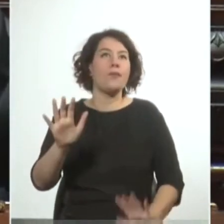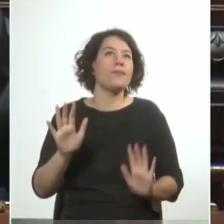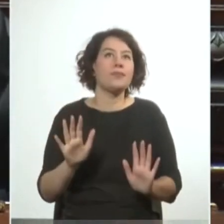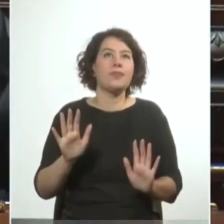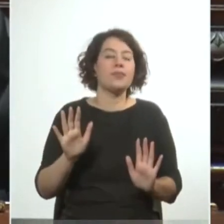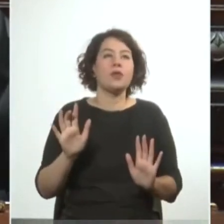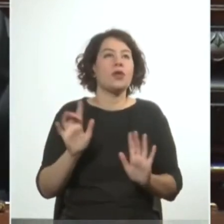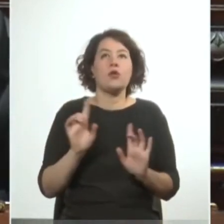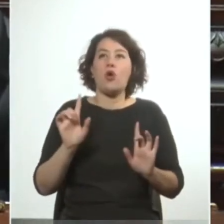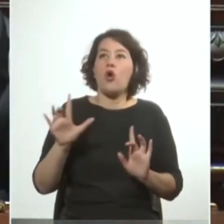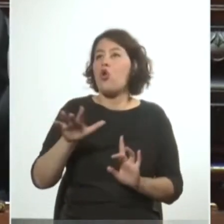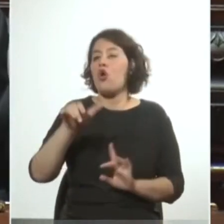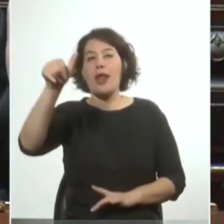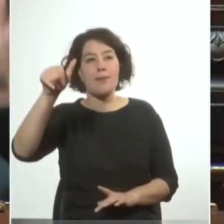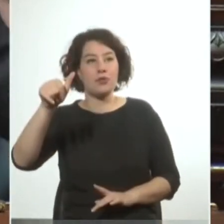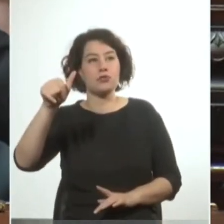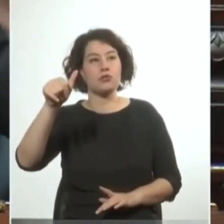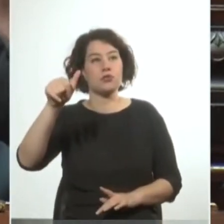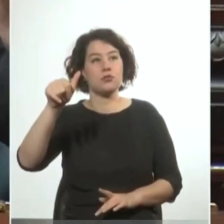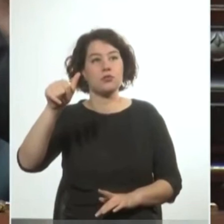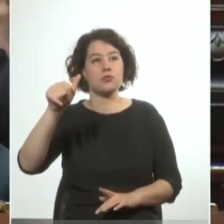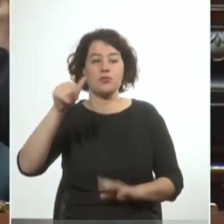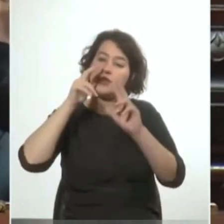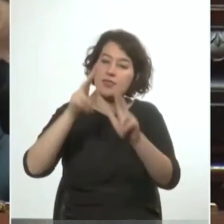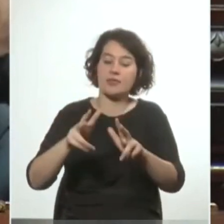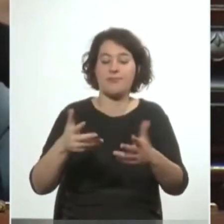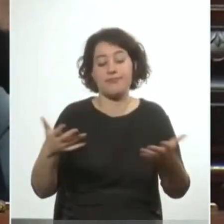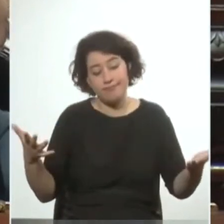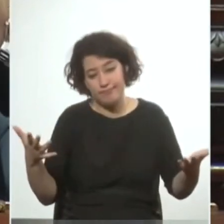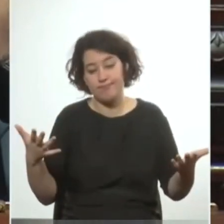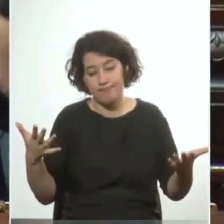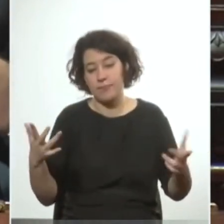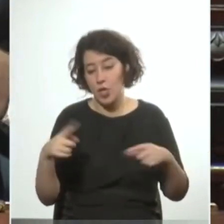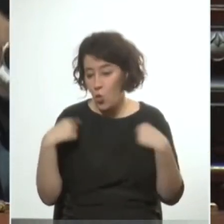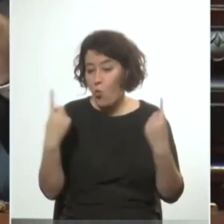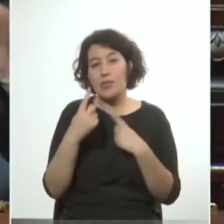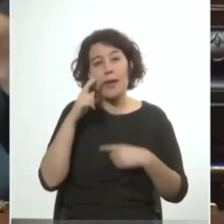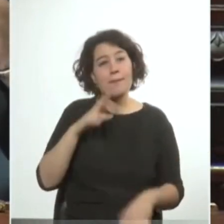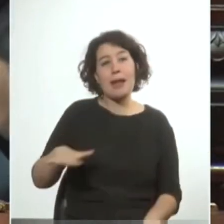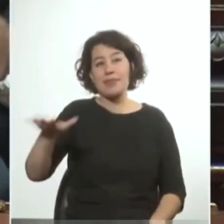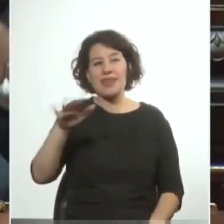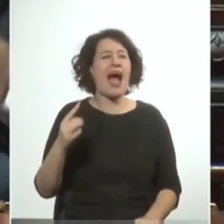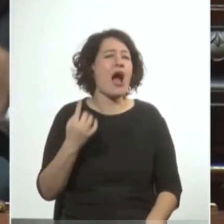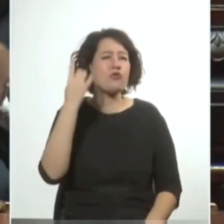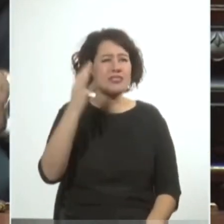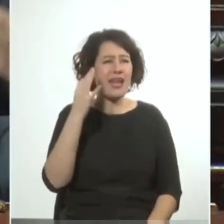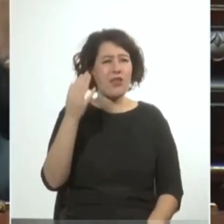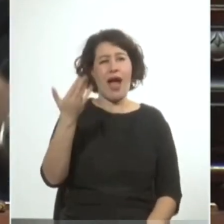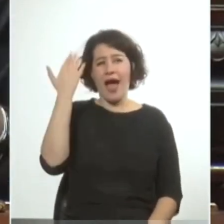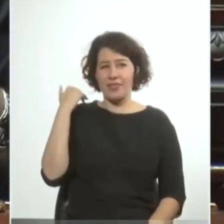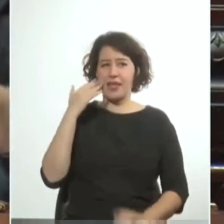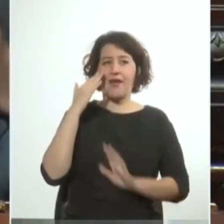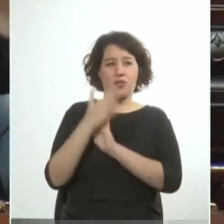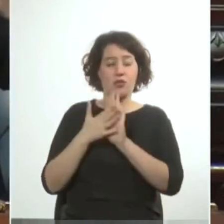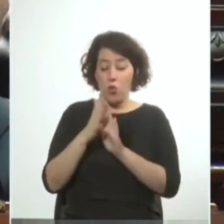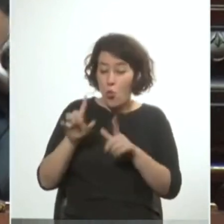no lo hemos logrado hacer dar una decir bueno miren desde nuestra perspectiva algún senador antes que hablamos que yo lo